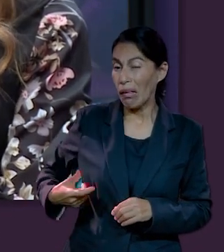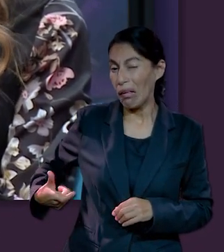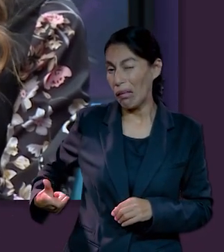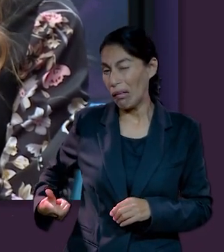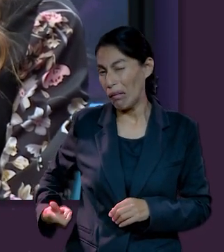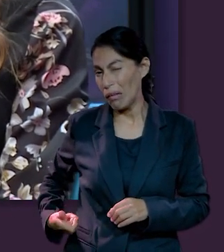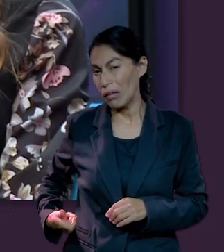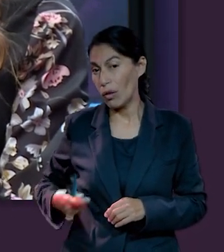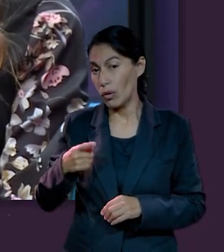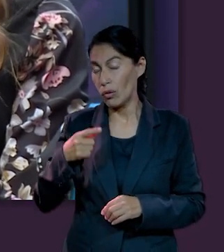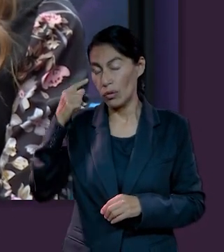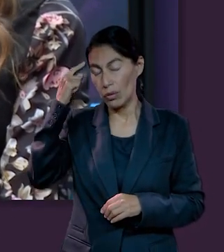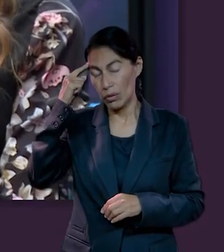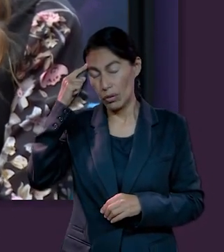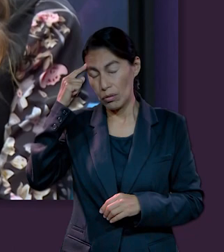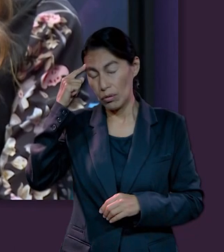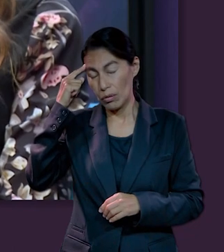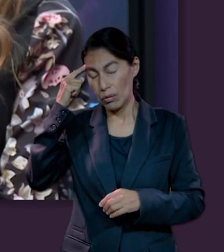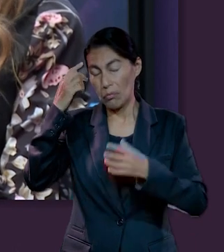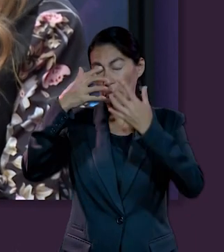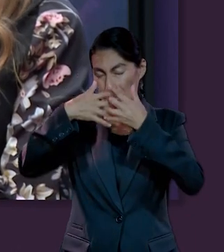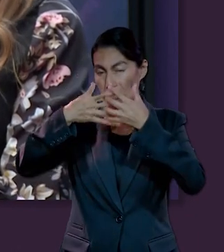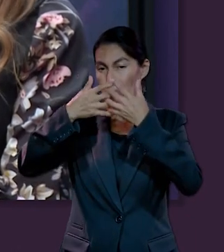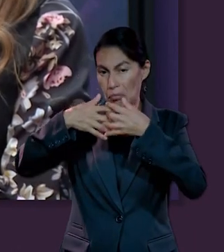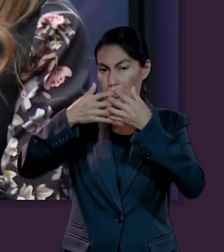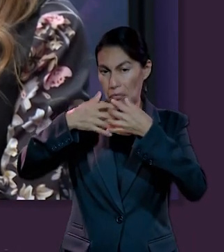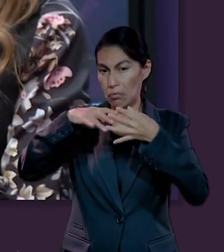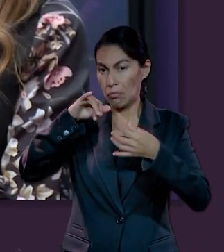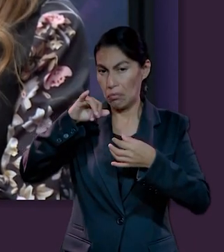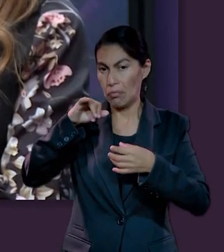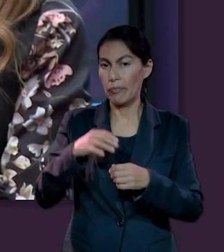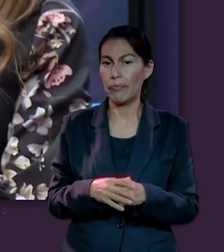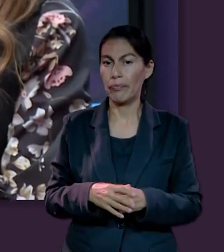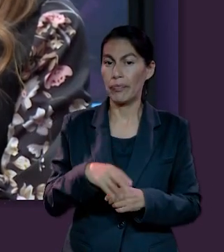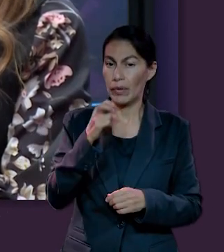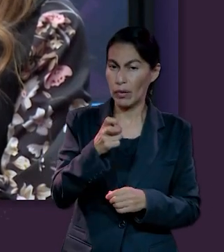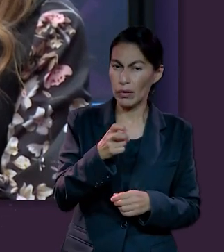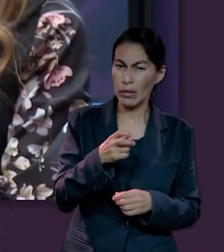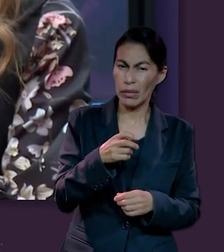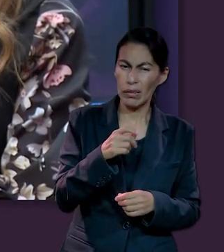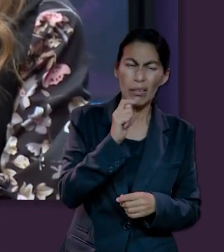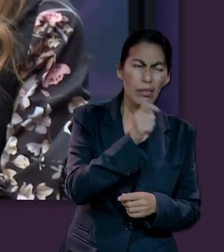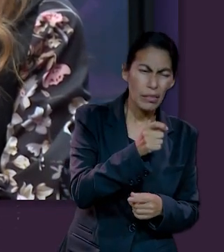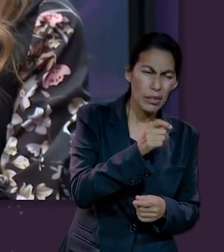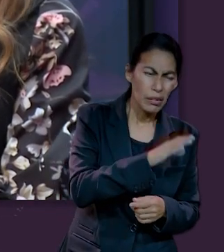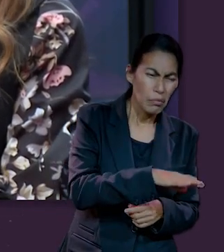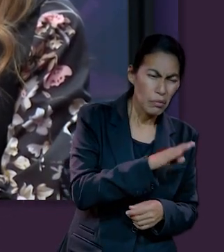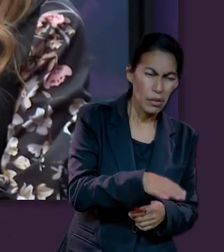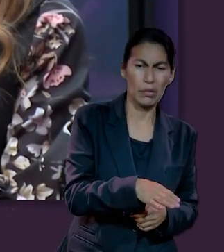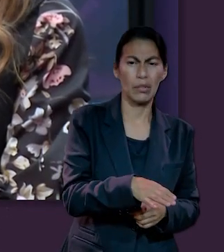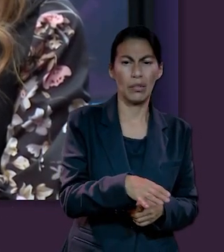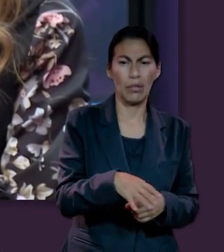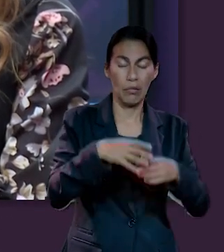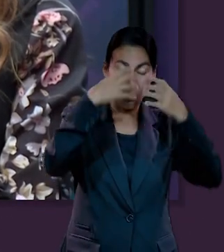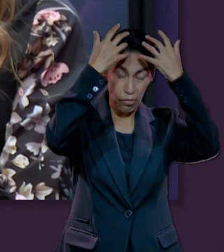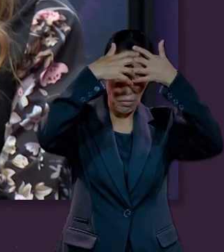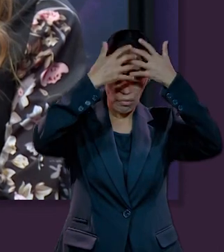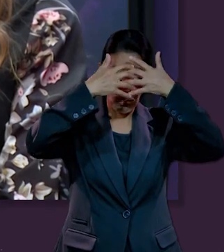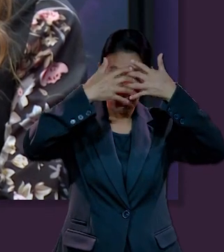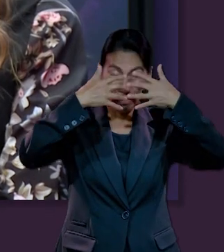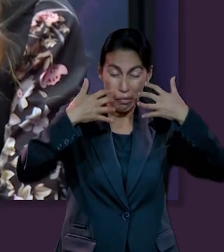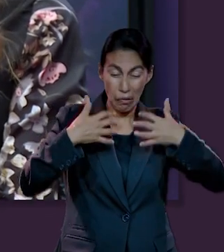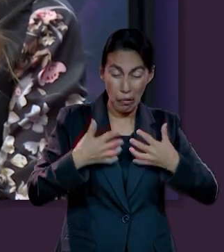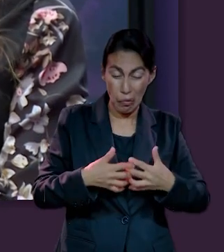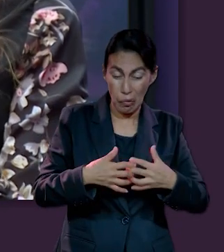bajo la anestesia, se nos afirma, tu cerebro sigue funcionando. Entonces, imagínate cómo será estar muerto cuando todas las